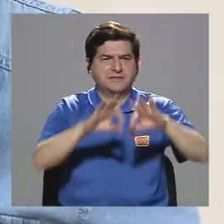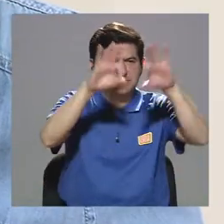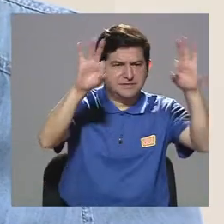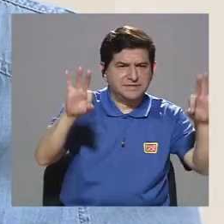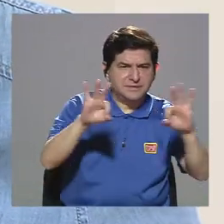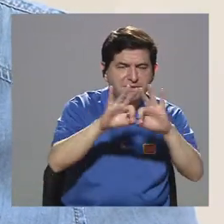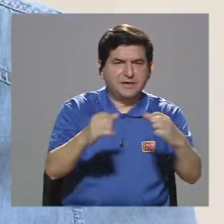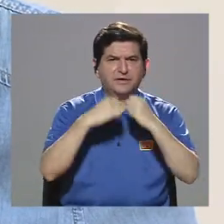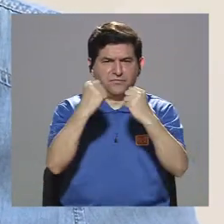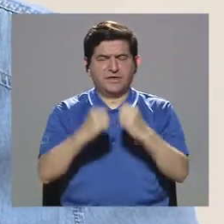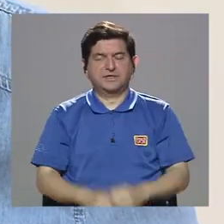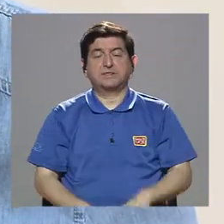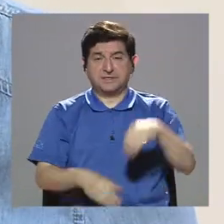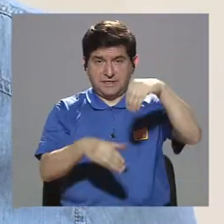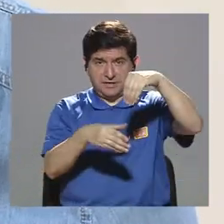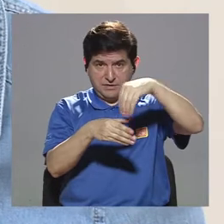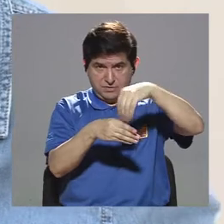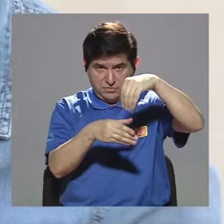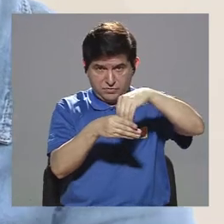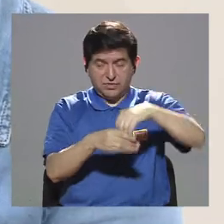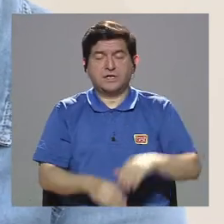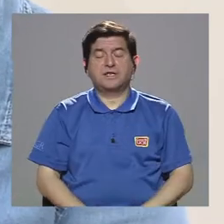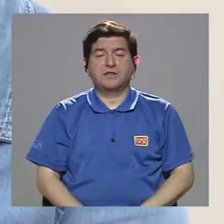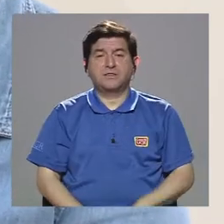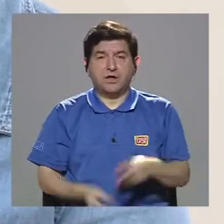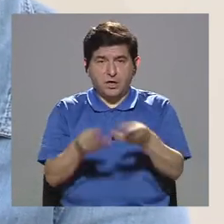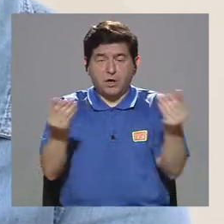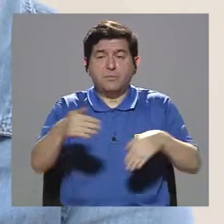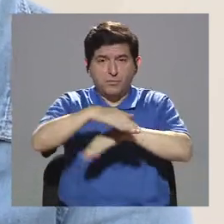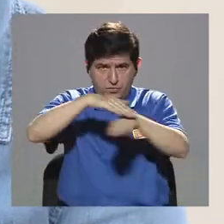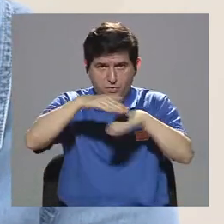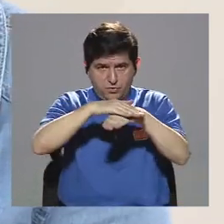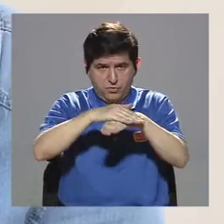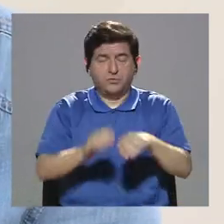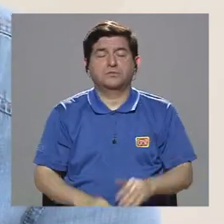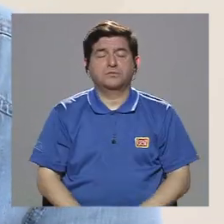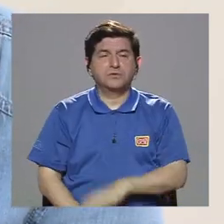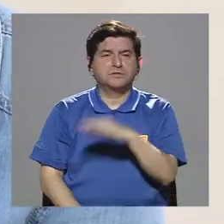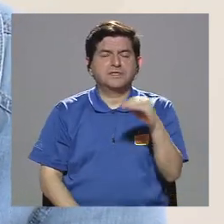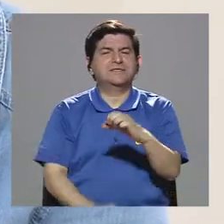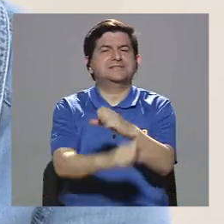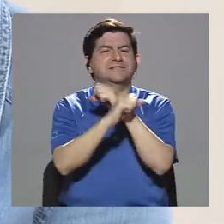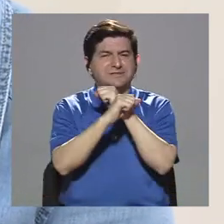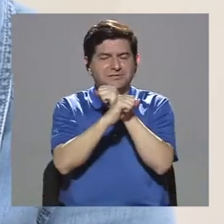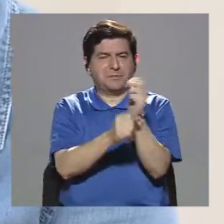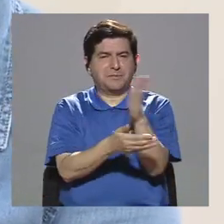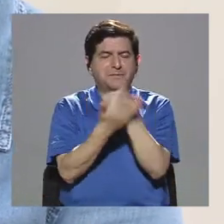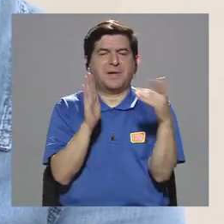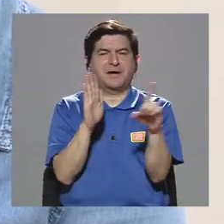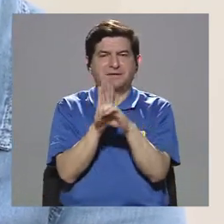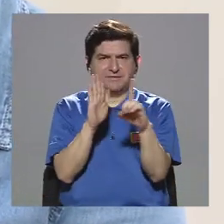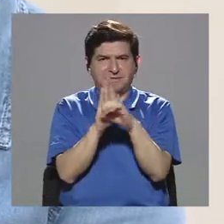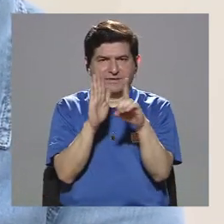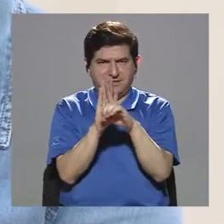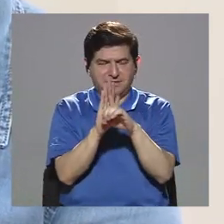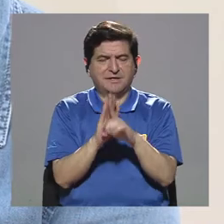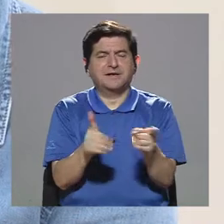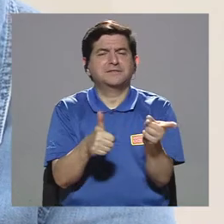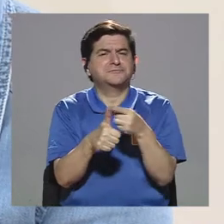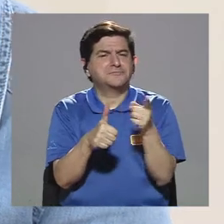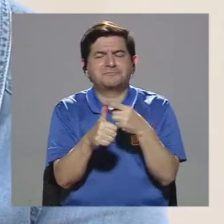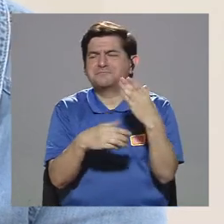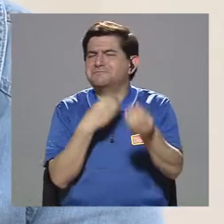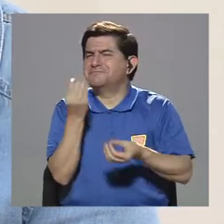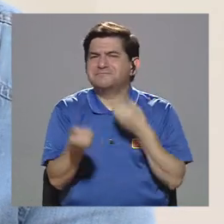parte de la canasta básica de nuestros hogares y lo segundo es, para garantizar que forme parte de un derecho fundamental, lo